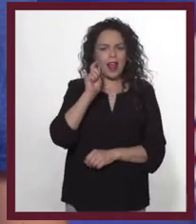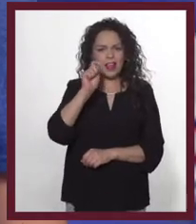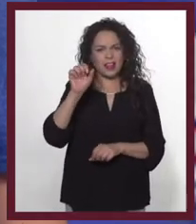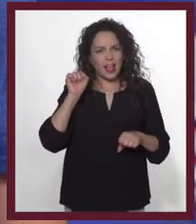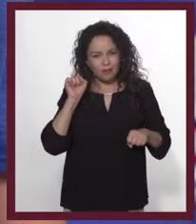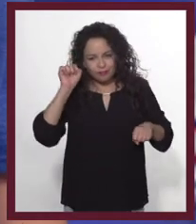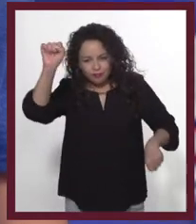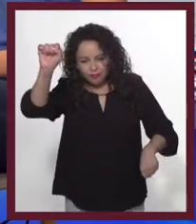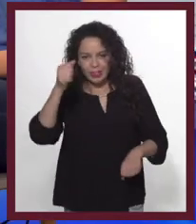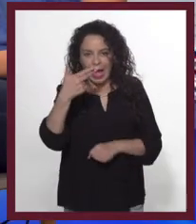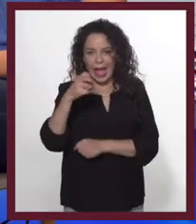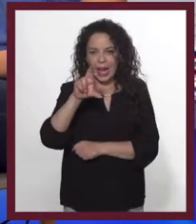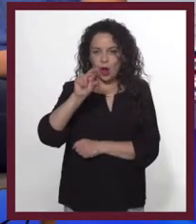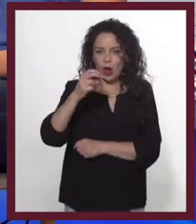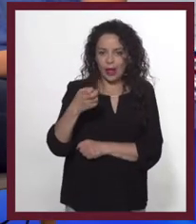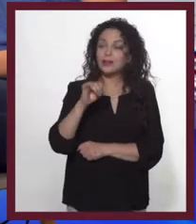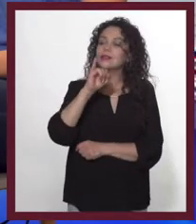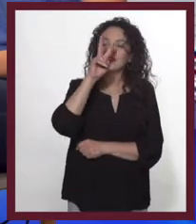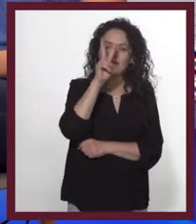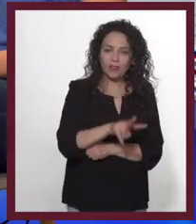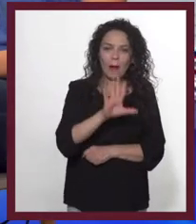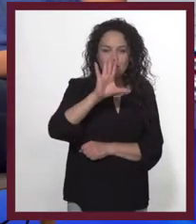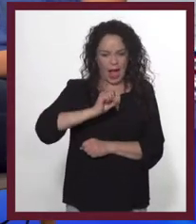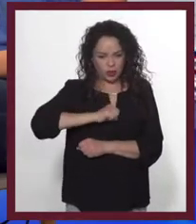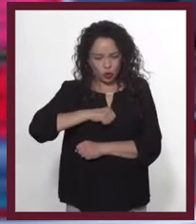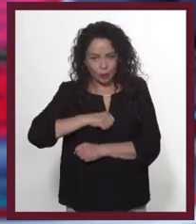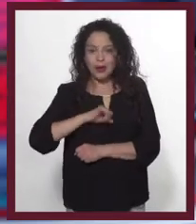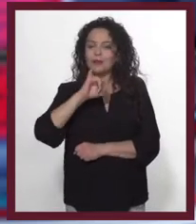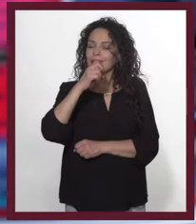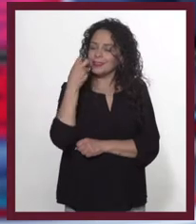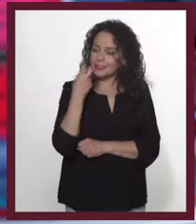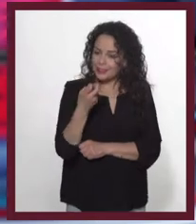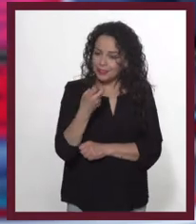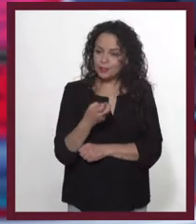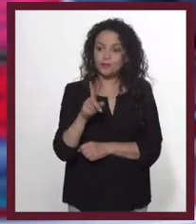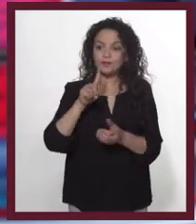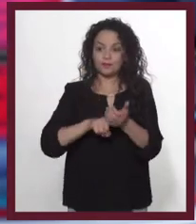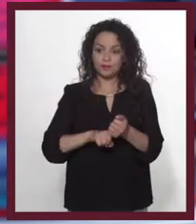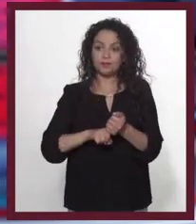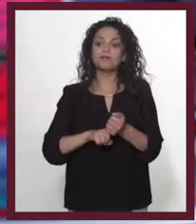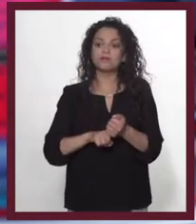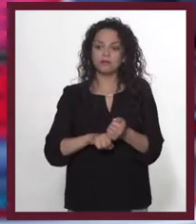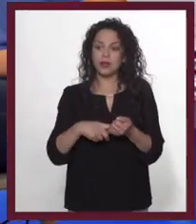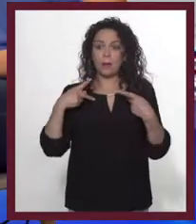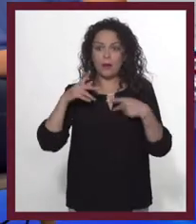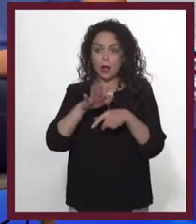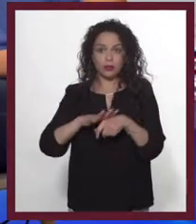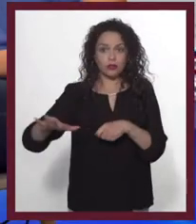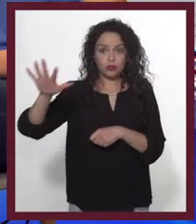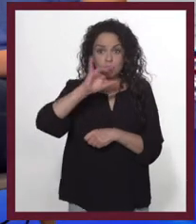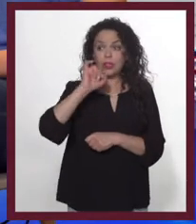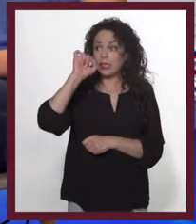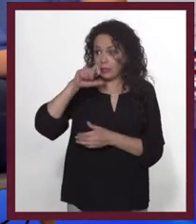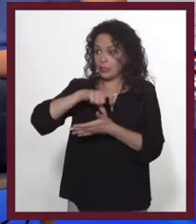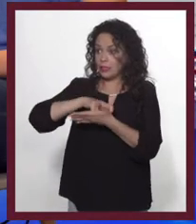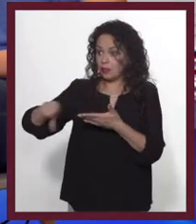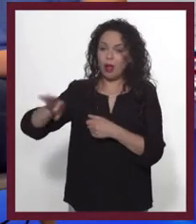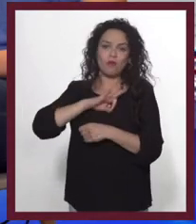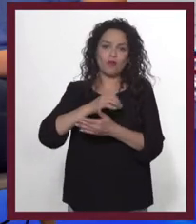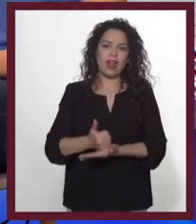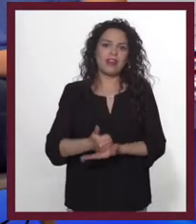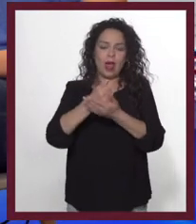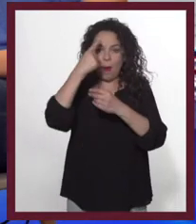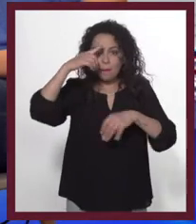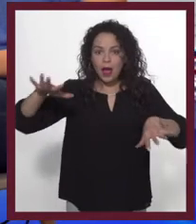Superman. Algo así. Que aquello que vendes sea eso que le va a cambiar la vida en mayor o menor grado a tu público.